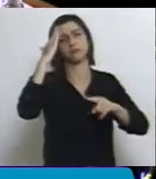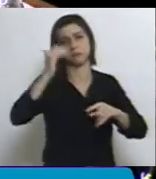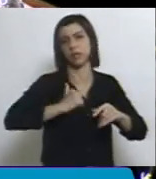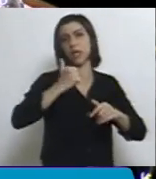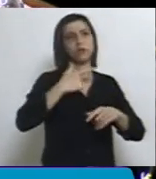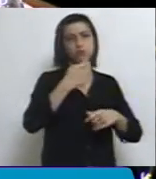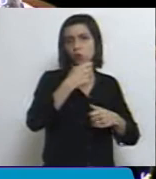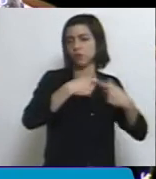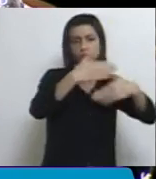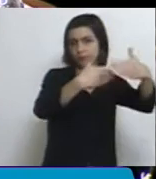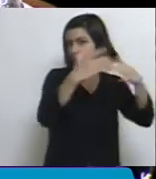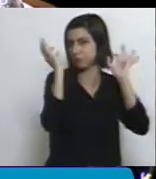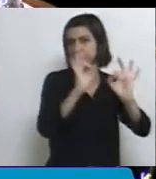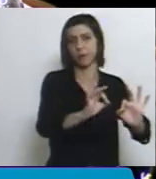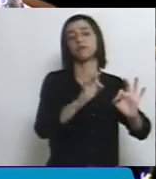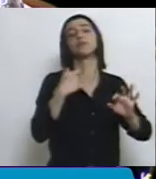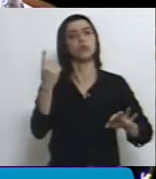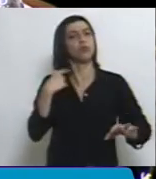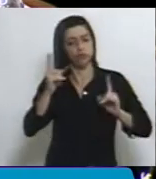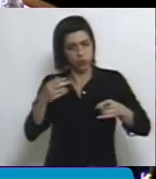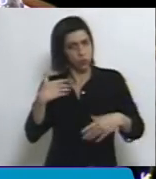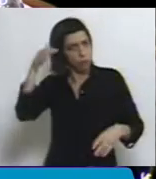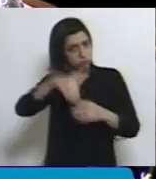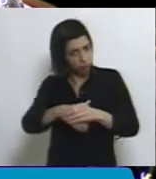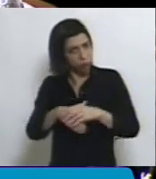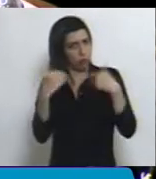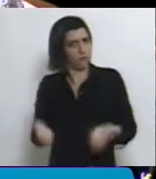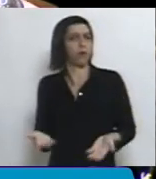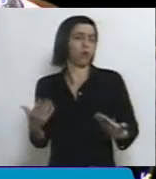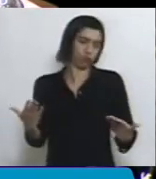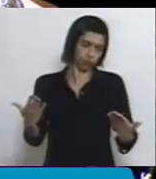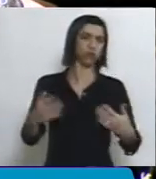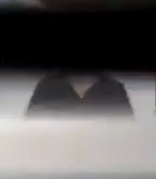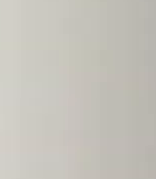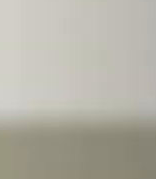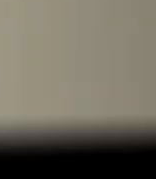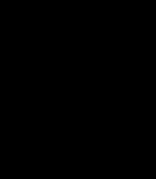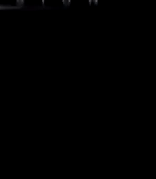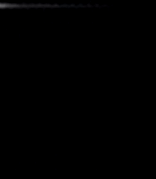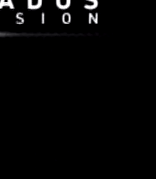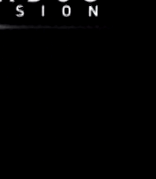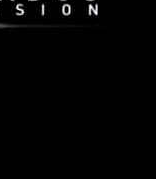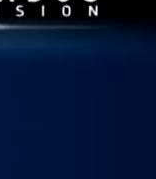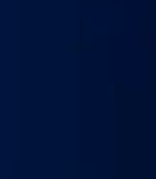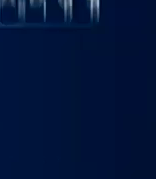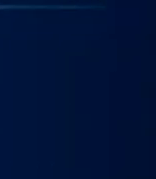queremos plantear nuestro voto positivo muchas gracias señor presidente gracias